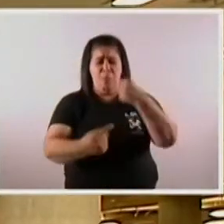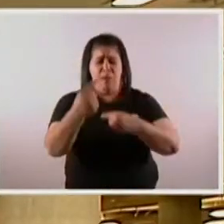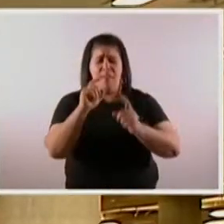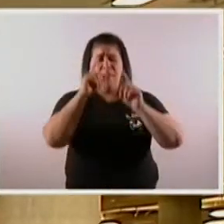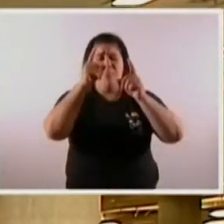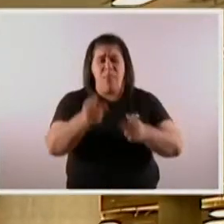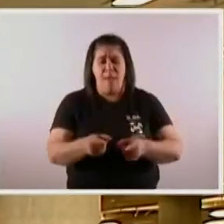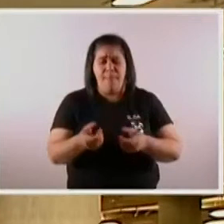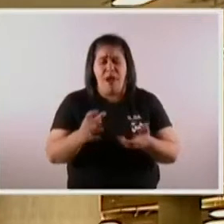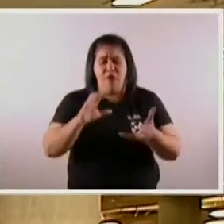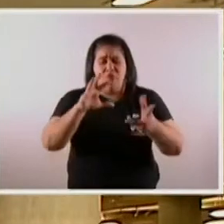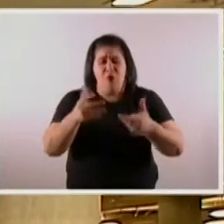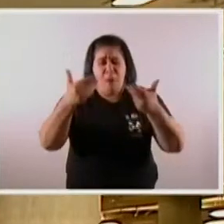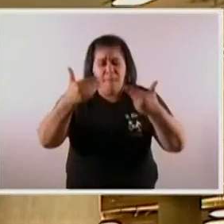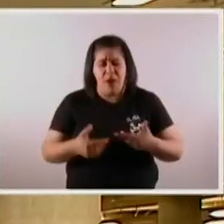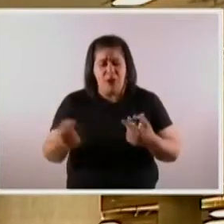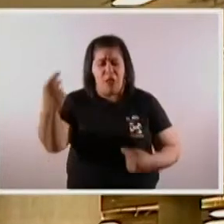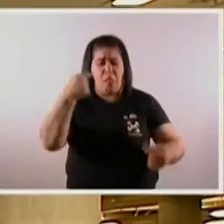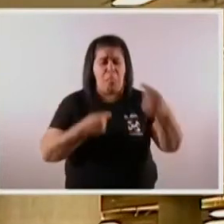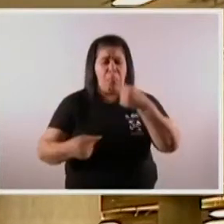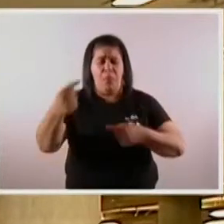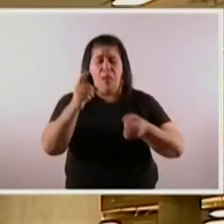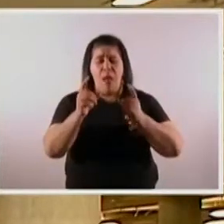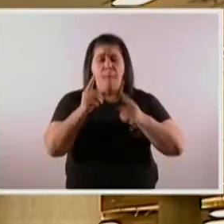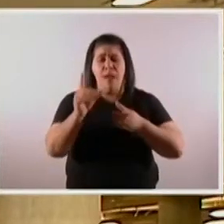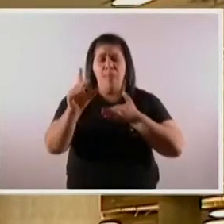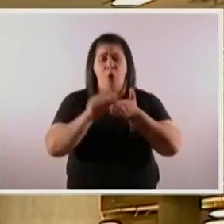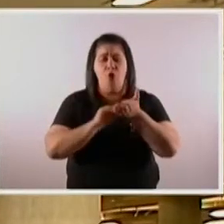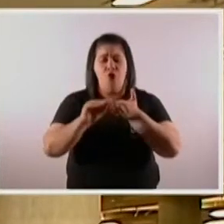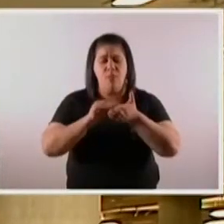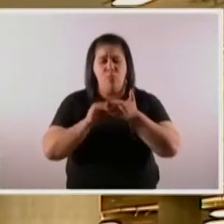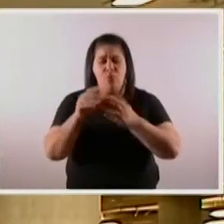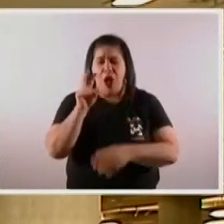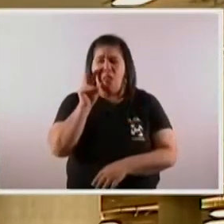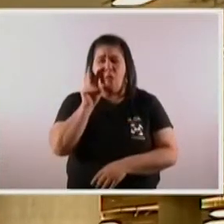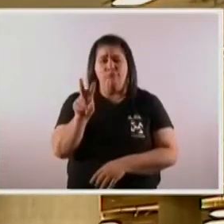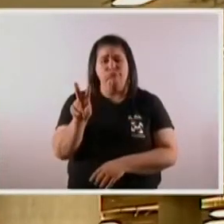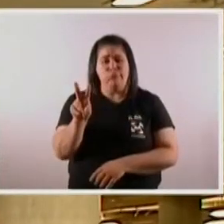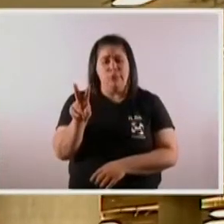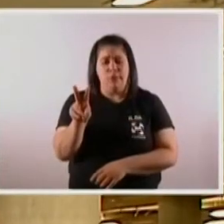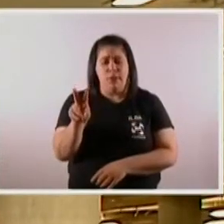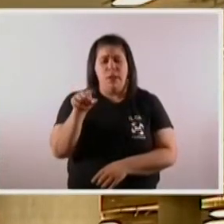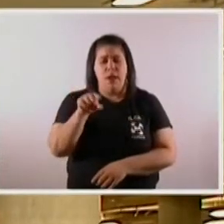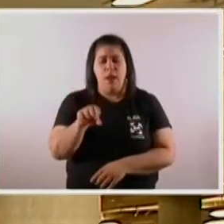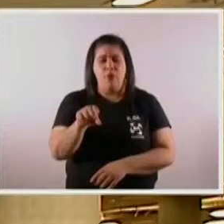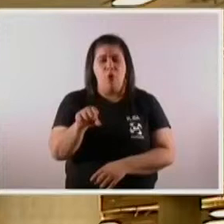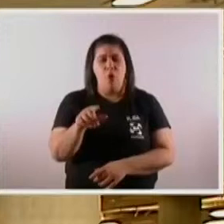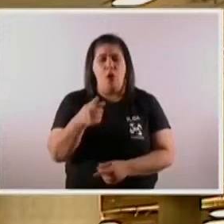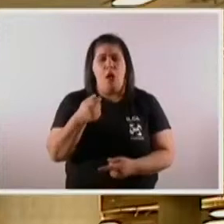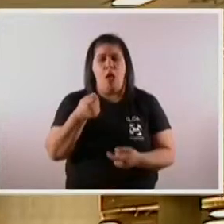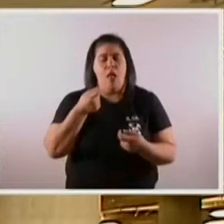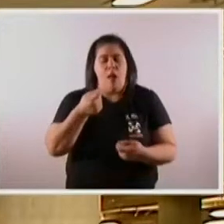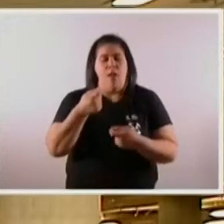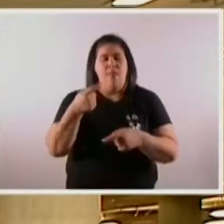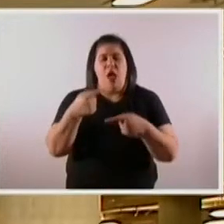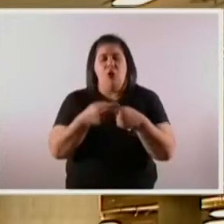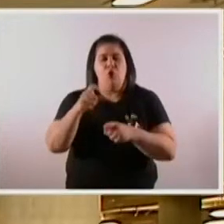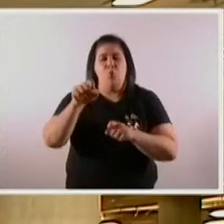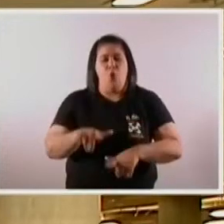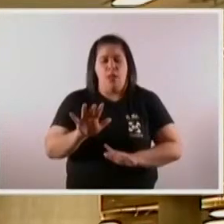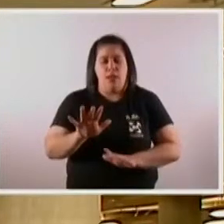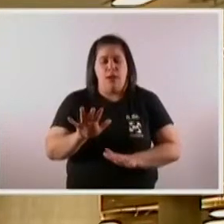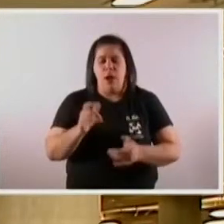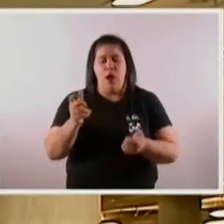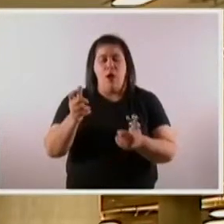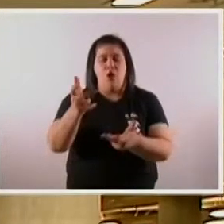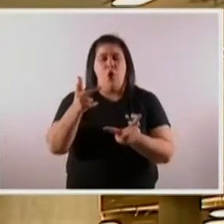personales ahora, como escuchábamos, ya eran diputados. Esto tiene un solo nombre. Esto tiene intencionalidad política. No me digan acá